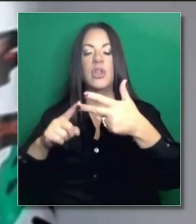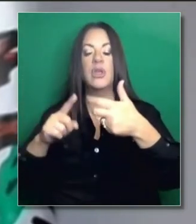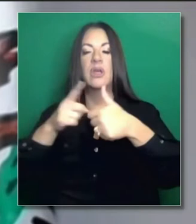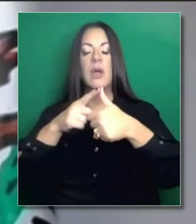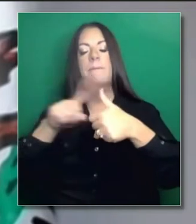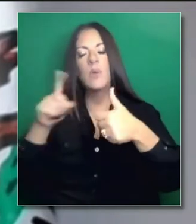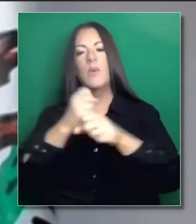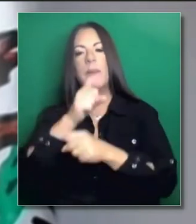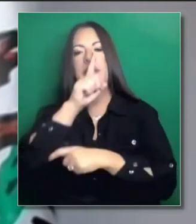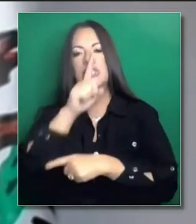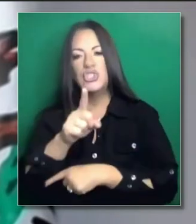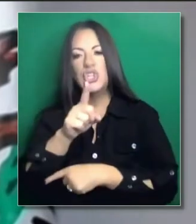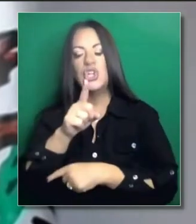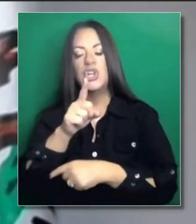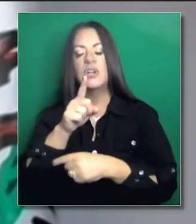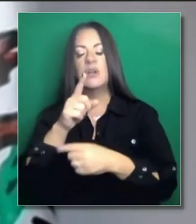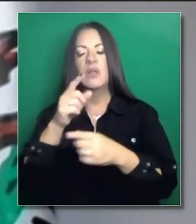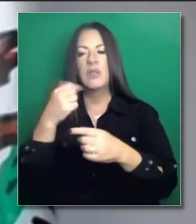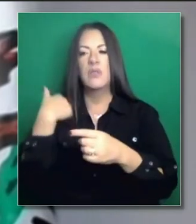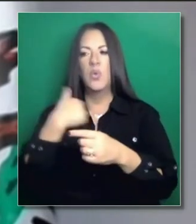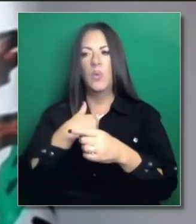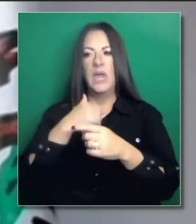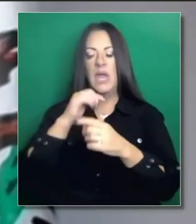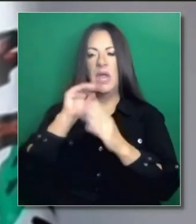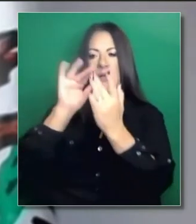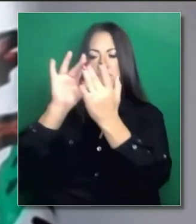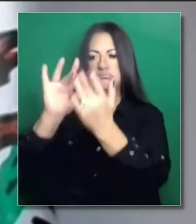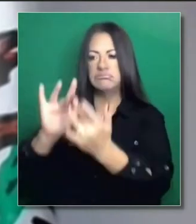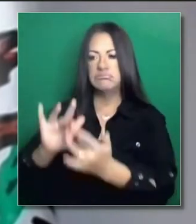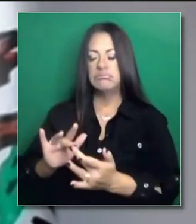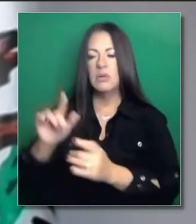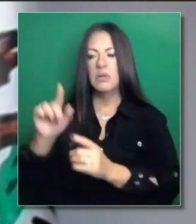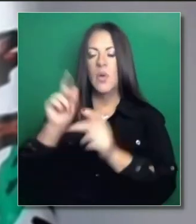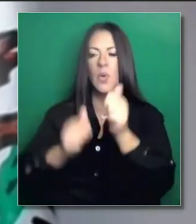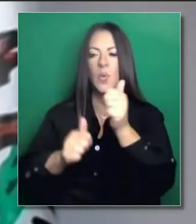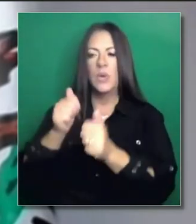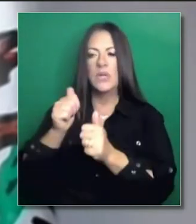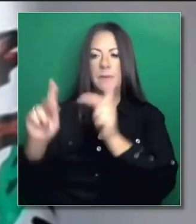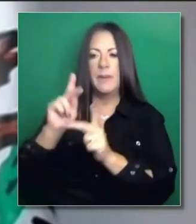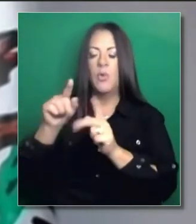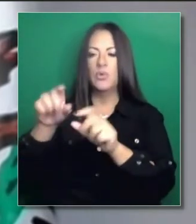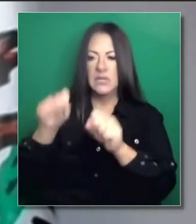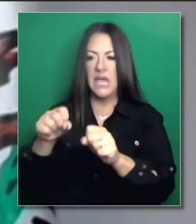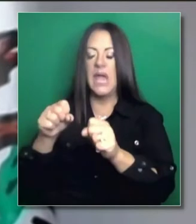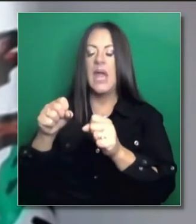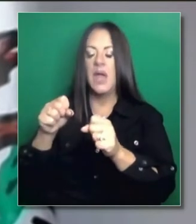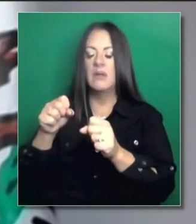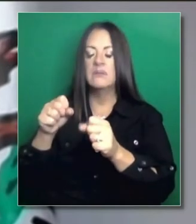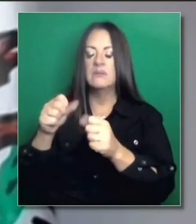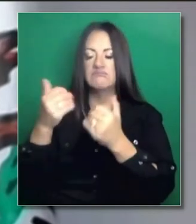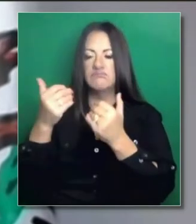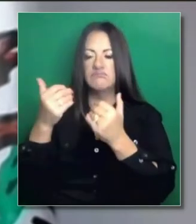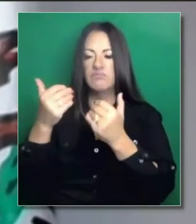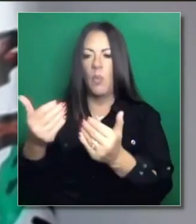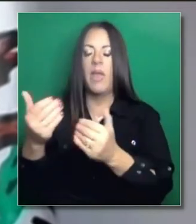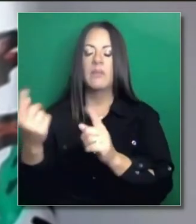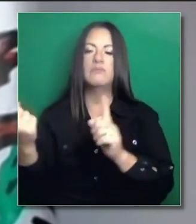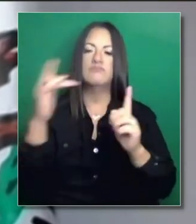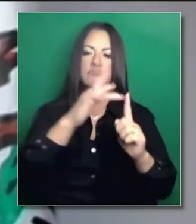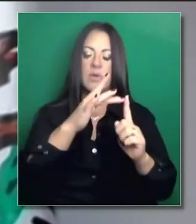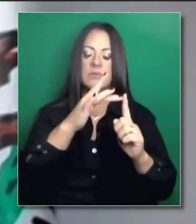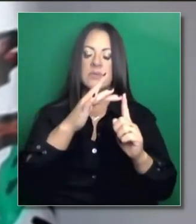grupo, pero lo que queremos es que haya personas ya en fila en el grupo 1A que puedan